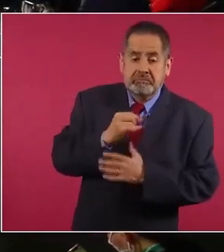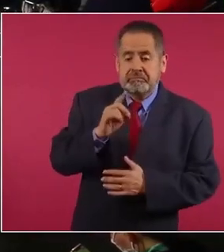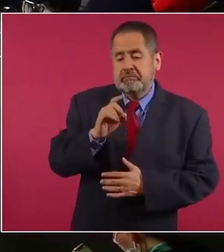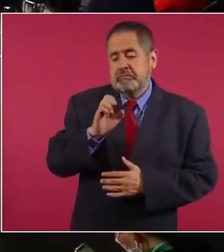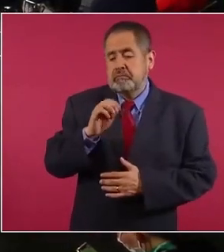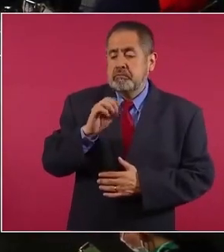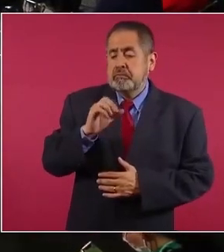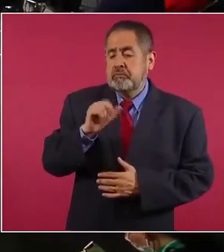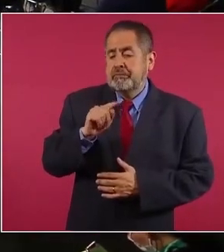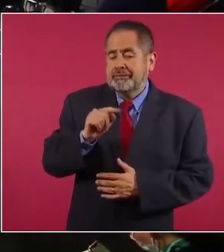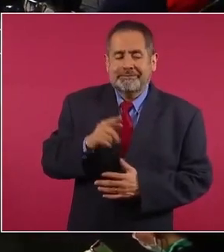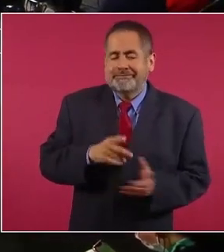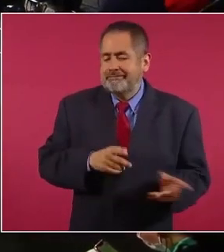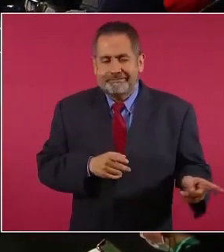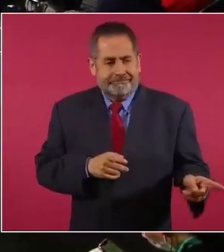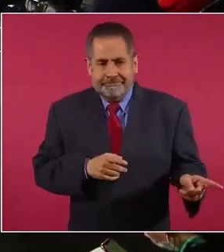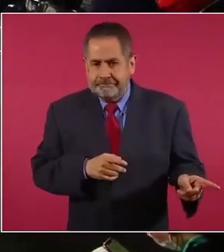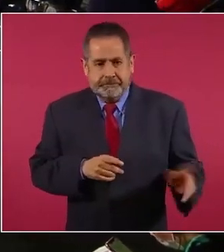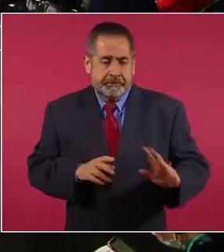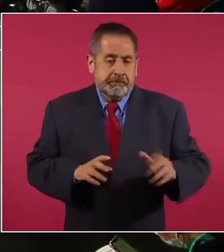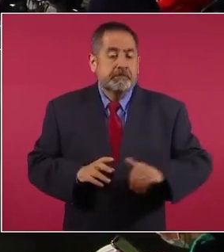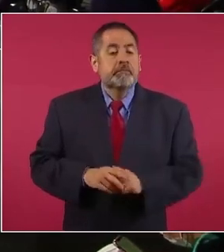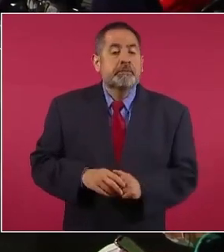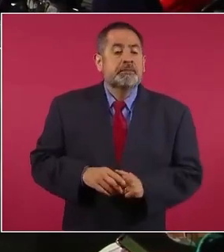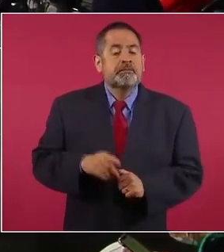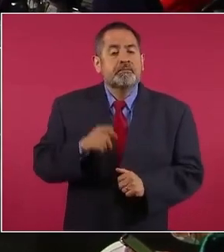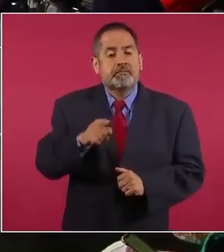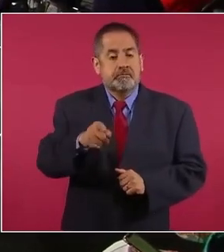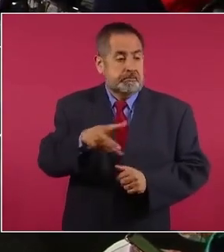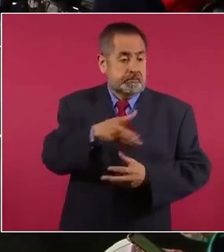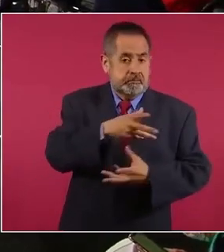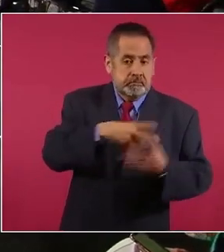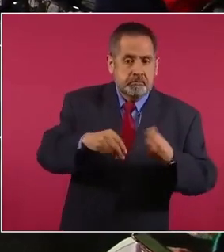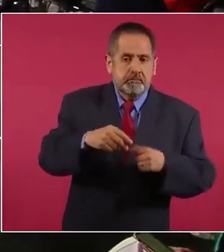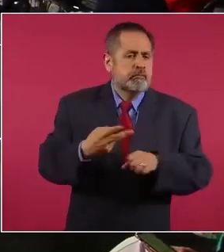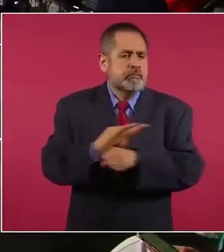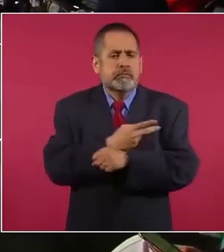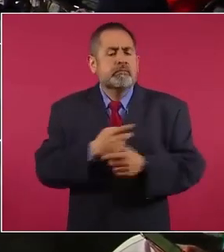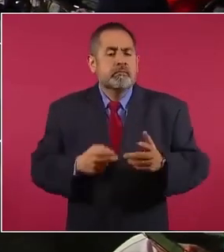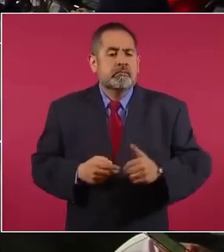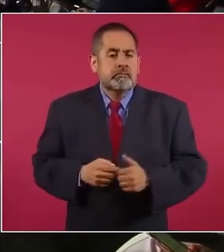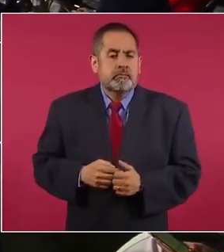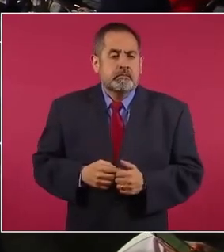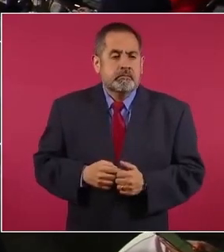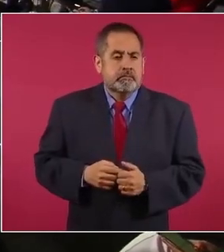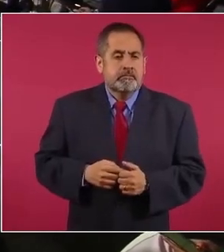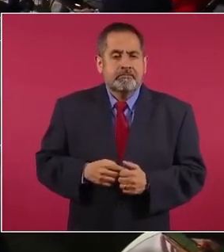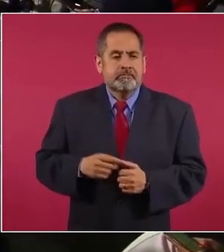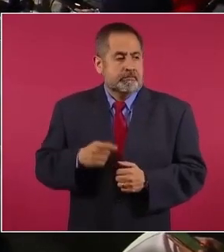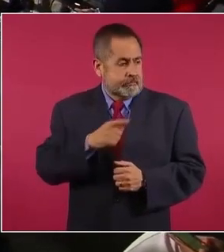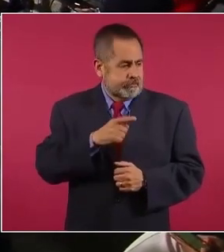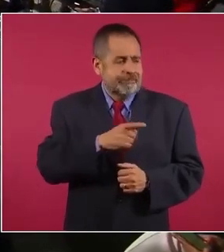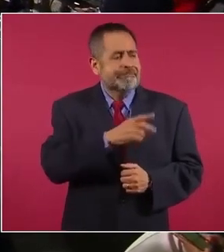entonces en pago hay varios México